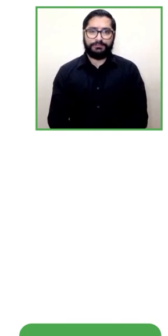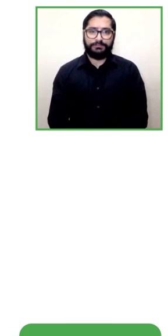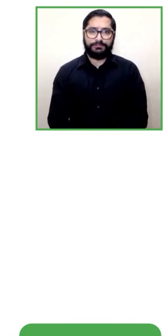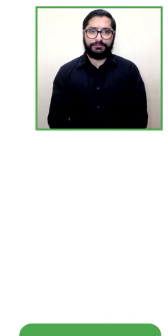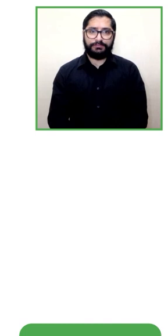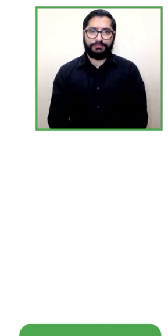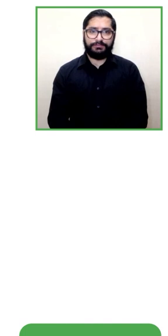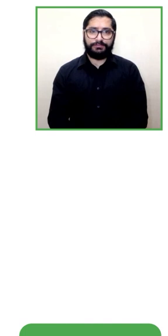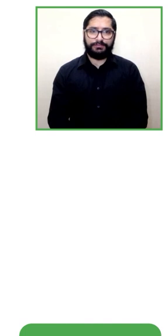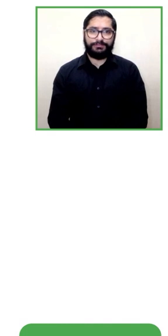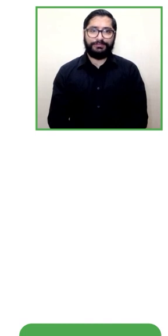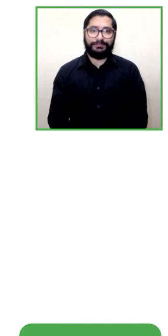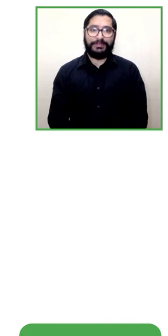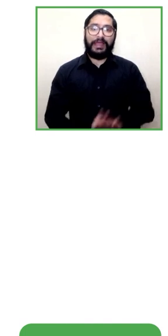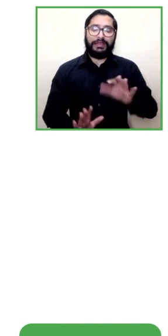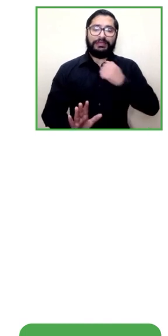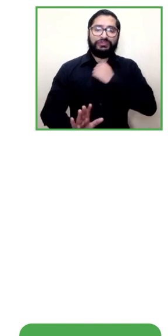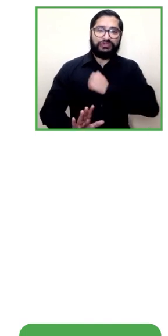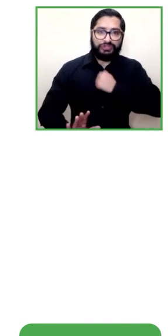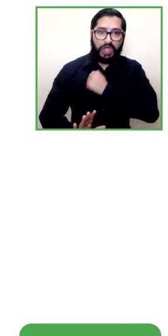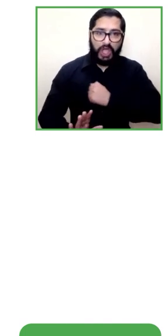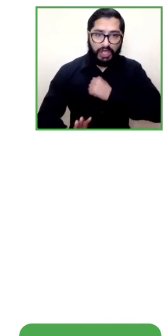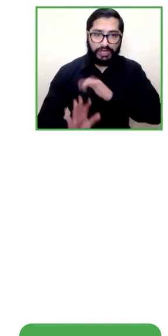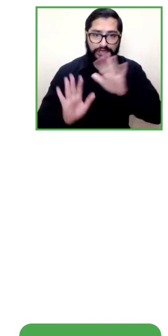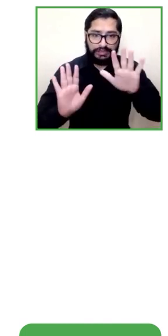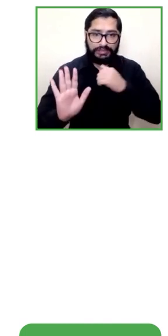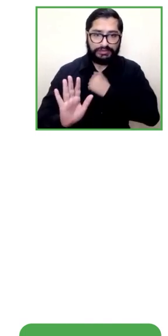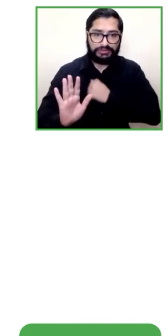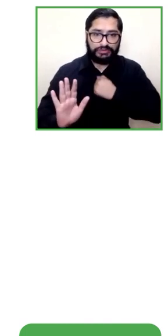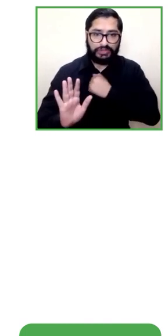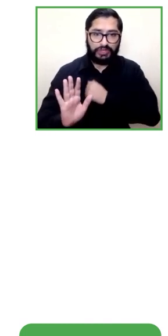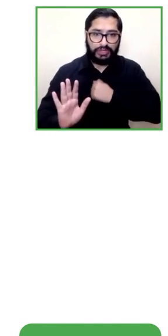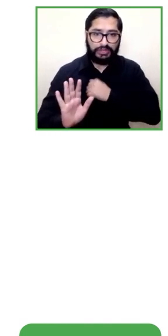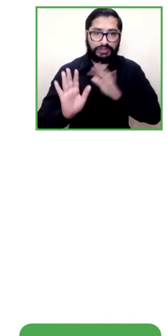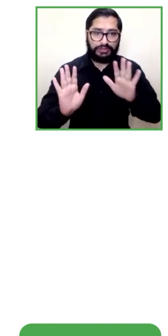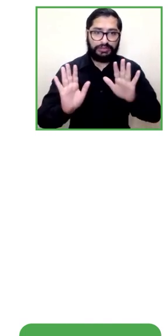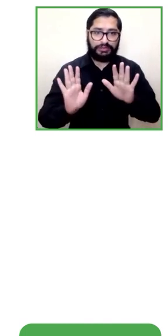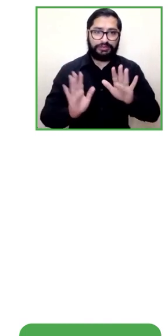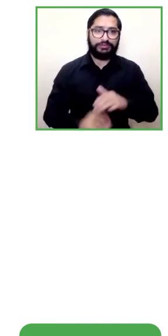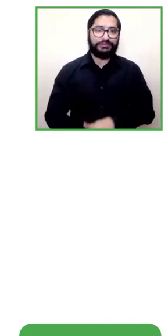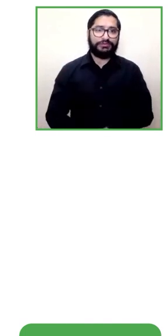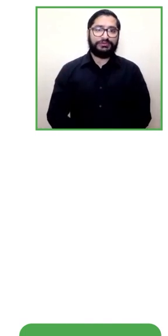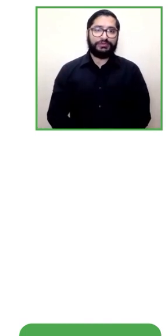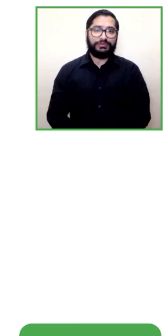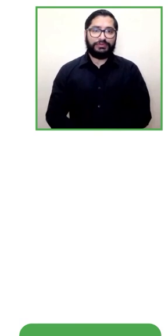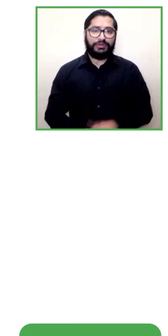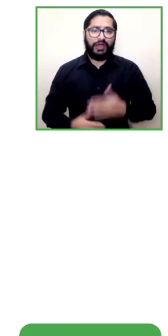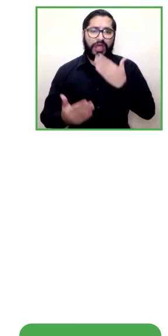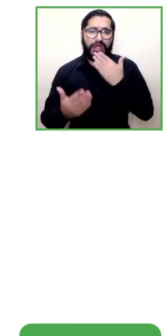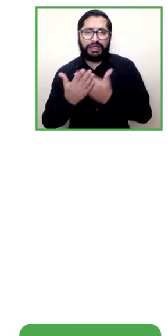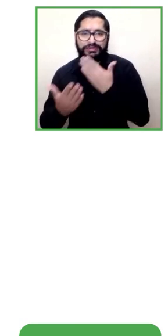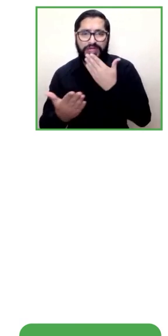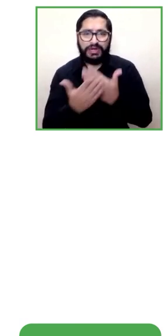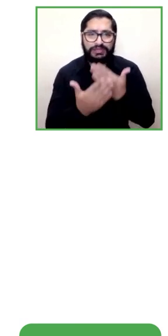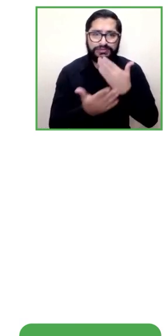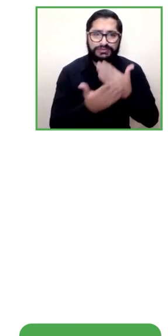perdón perdón me están en mute bueno muchas gracias Henry por la respuesta es interesante